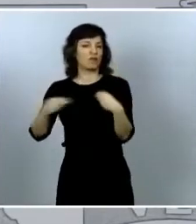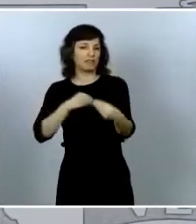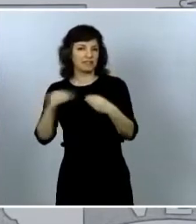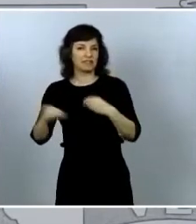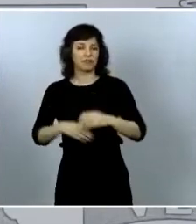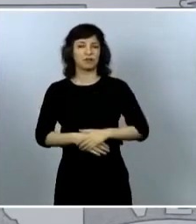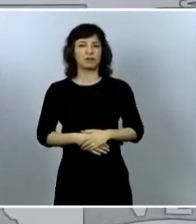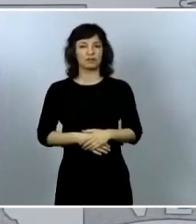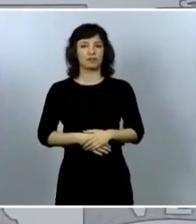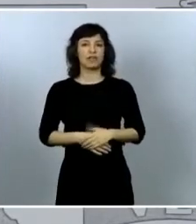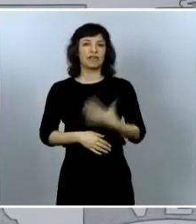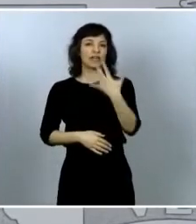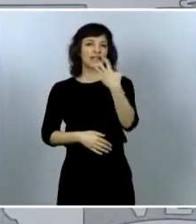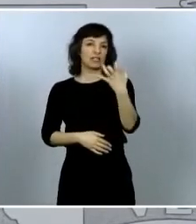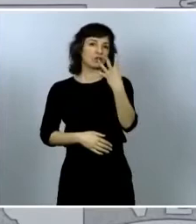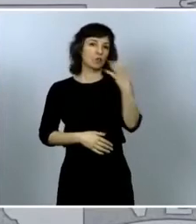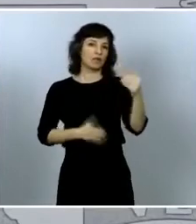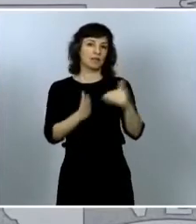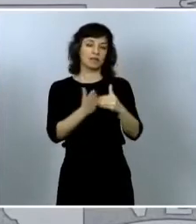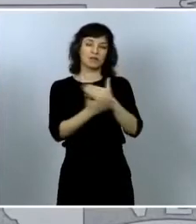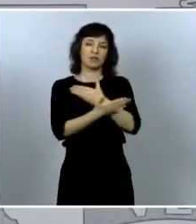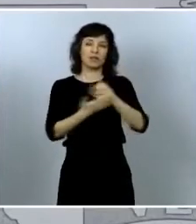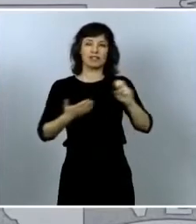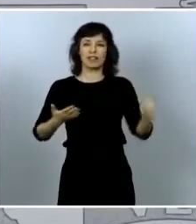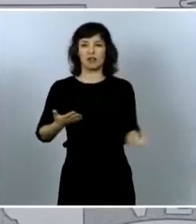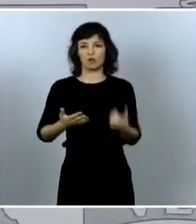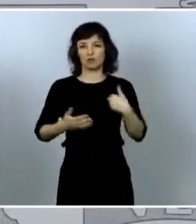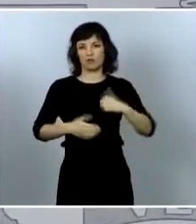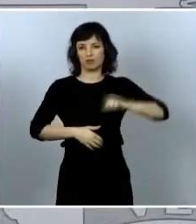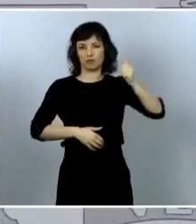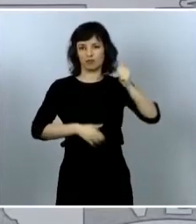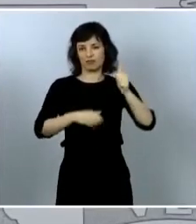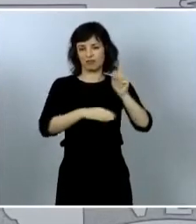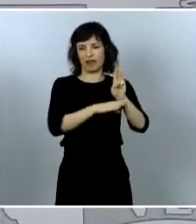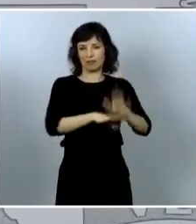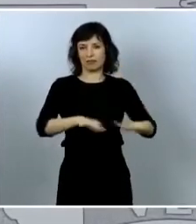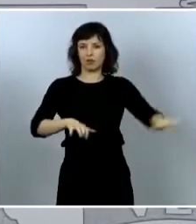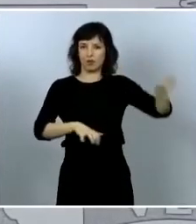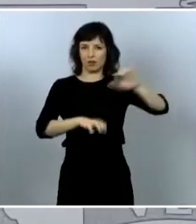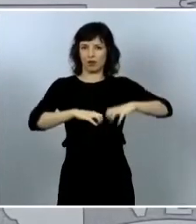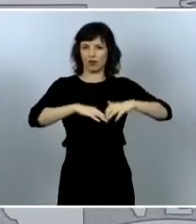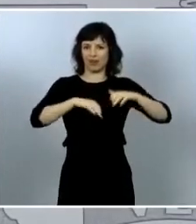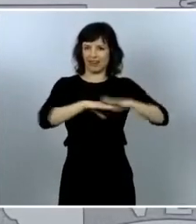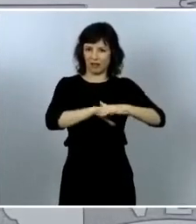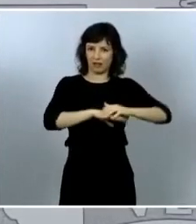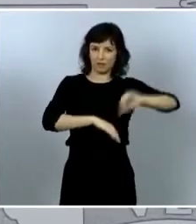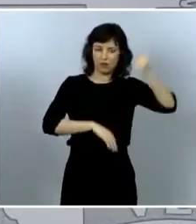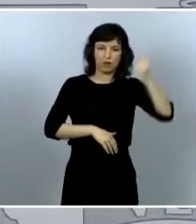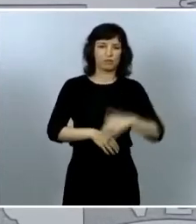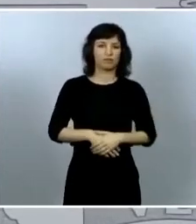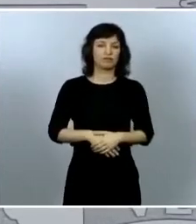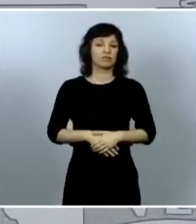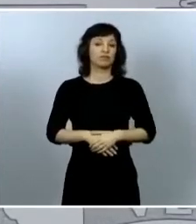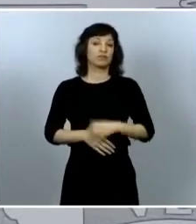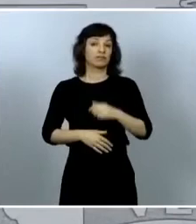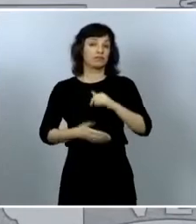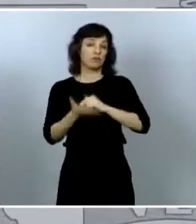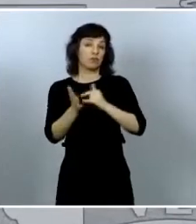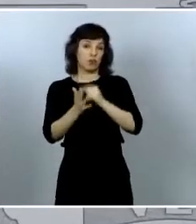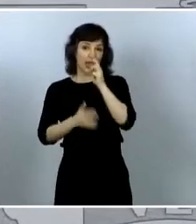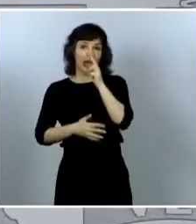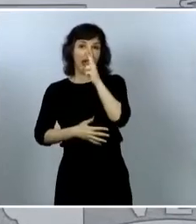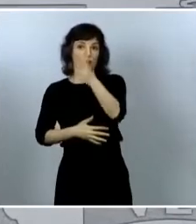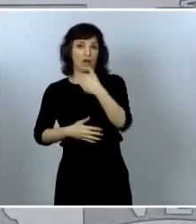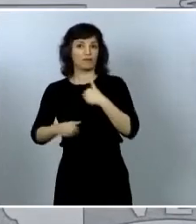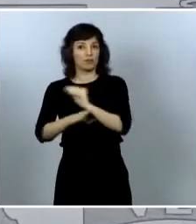euros aprobado en el consejo europeo el incremento del marco financiero plurianual o la creación de un fondo de recuperación para la economía europea de